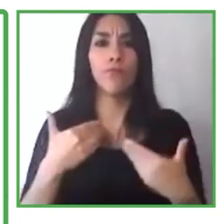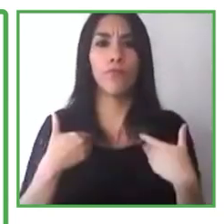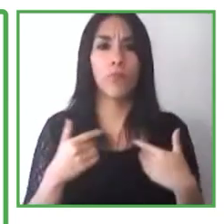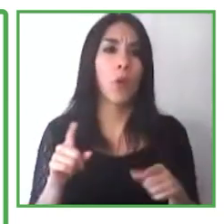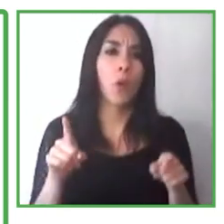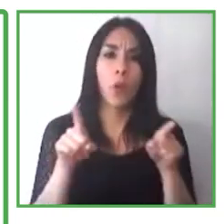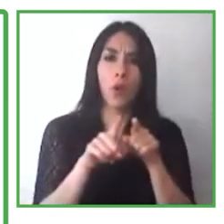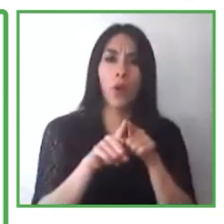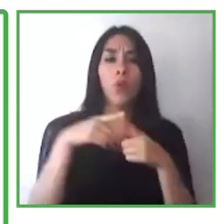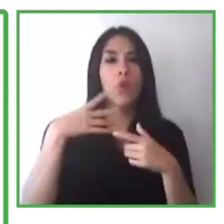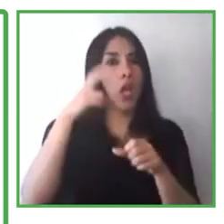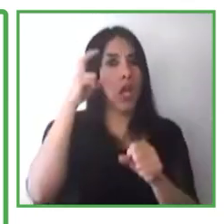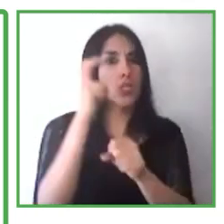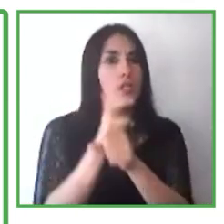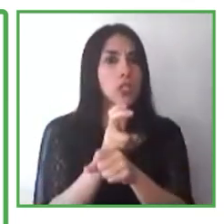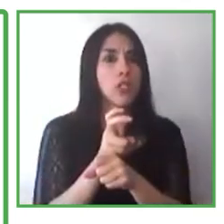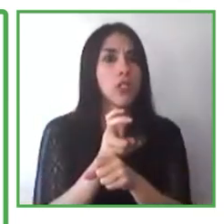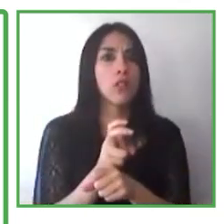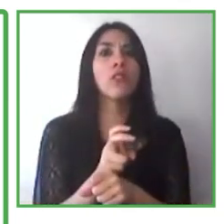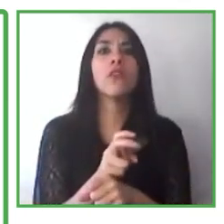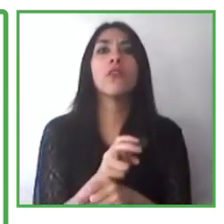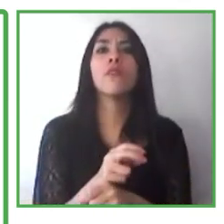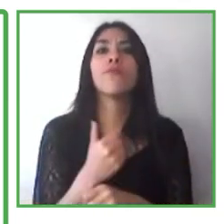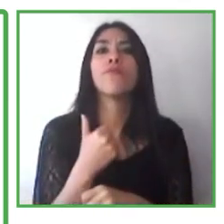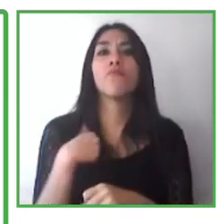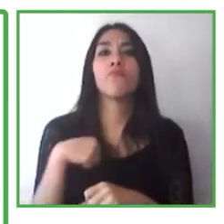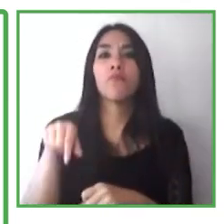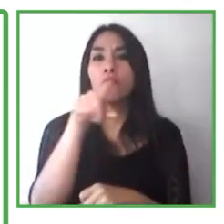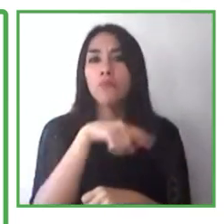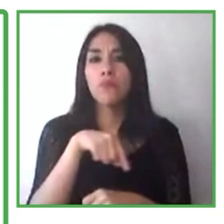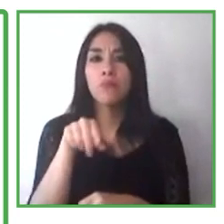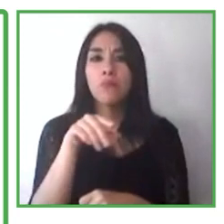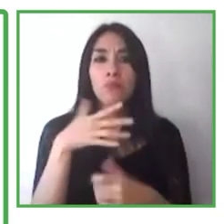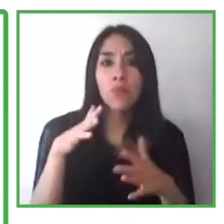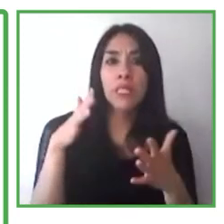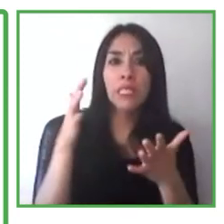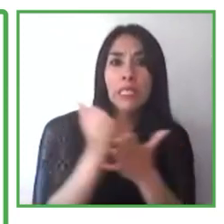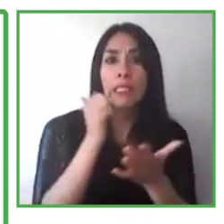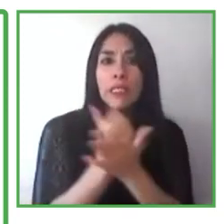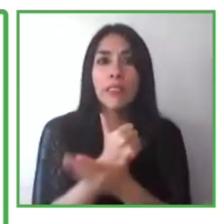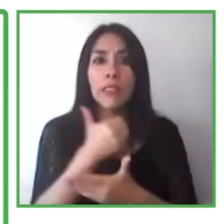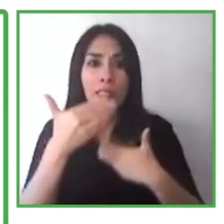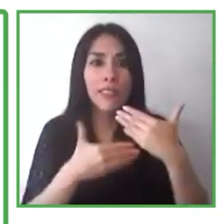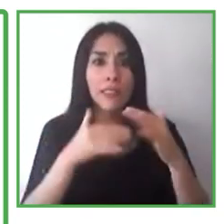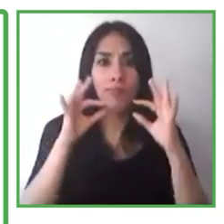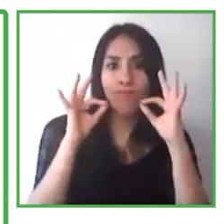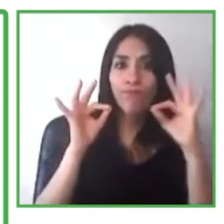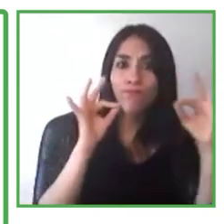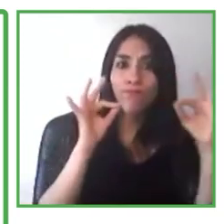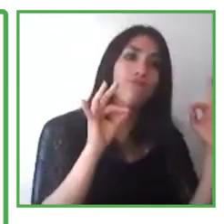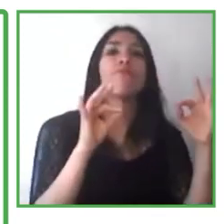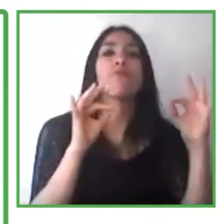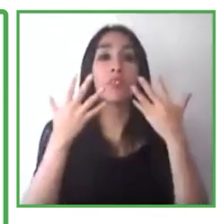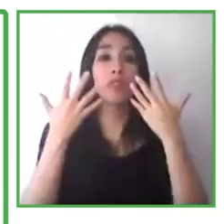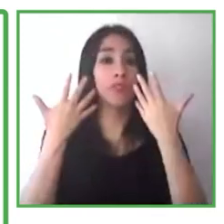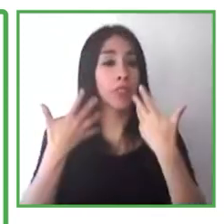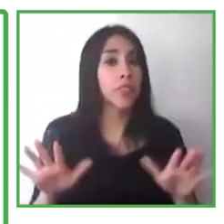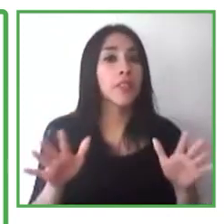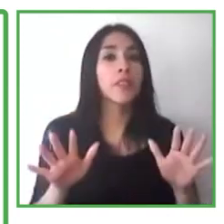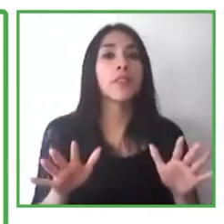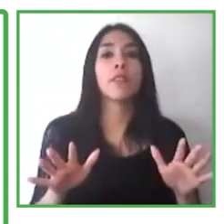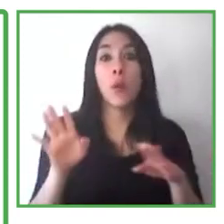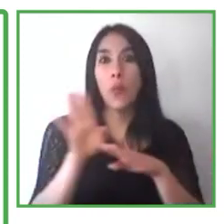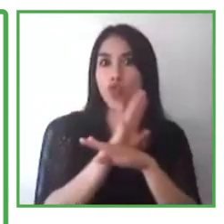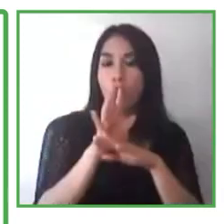ser exitosos en implementar esto en organización. Y esto se trata de cambiar